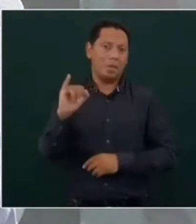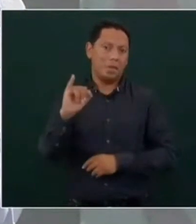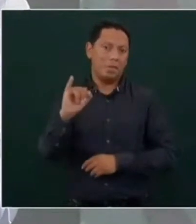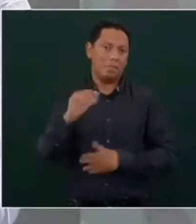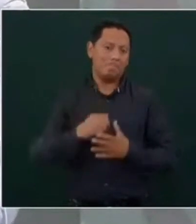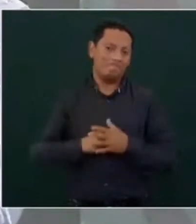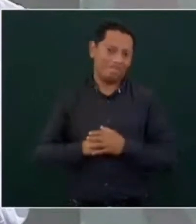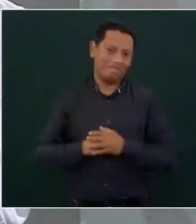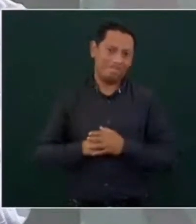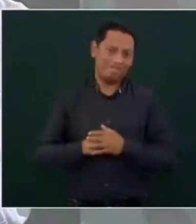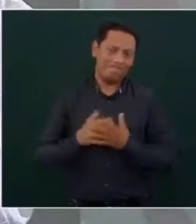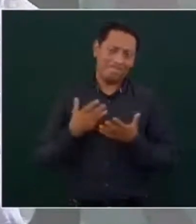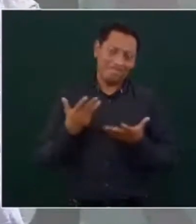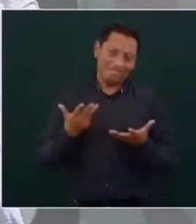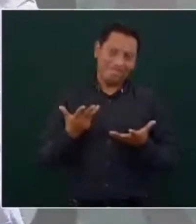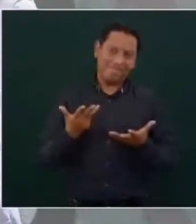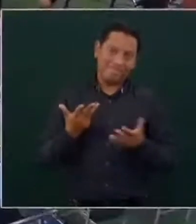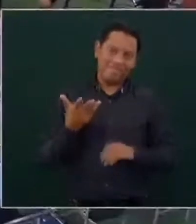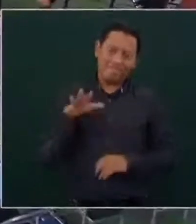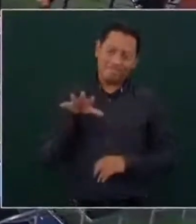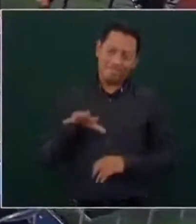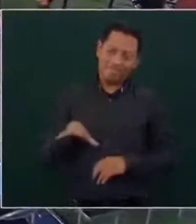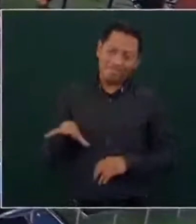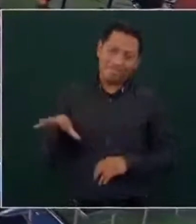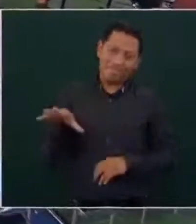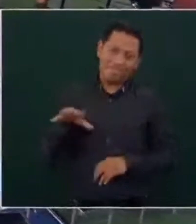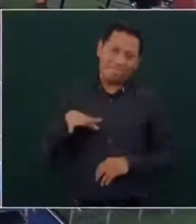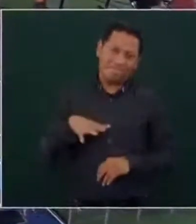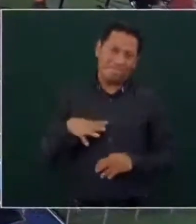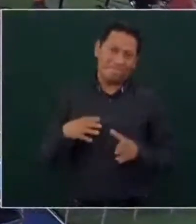ahí es donde habían casi ya zapatos